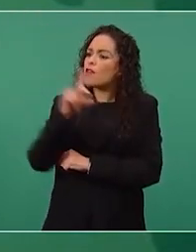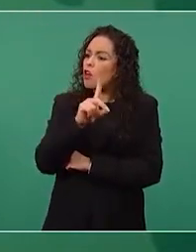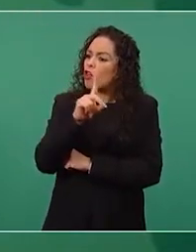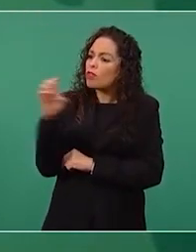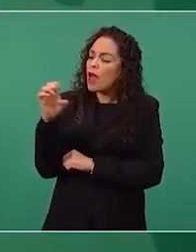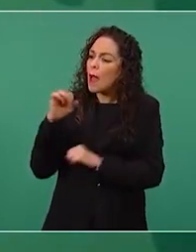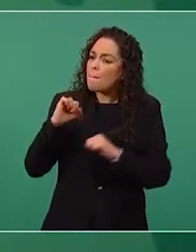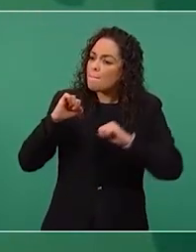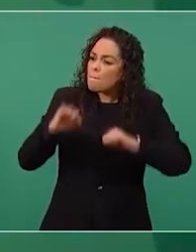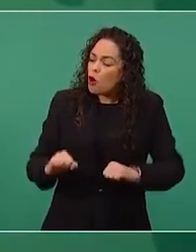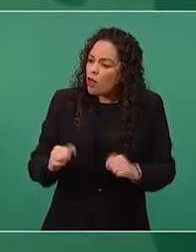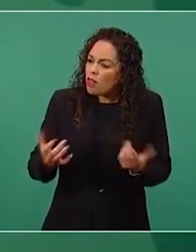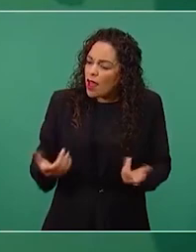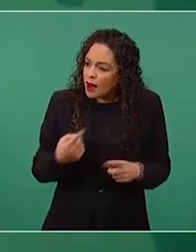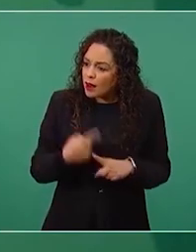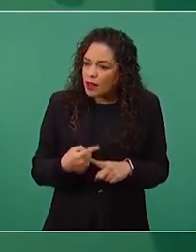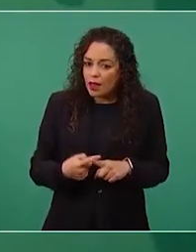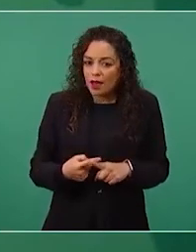el pueblo